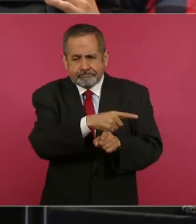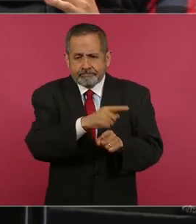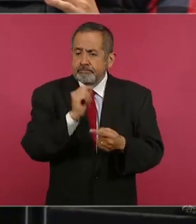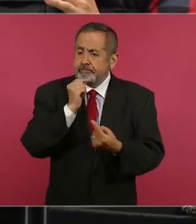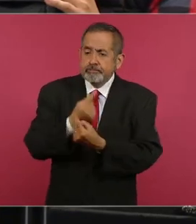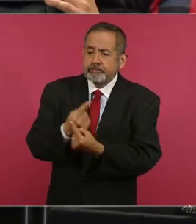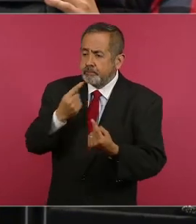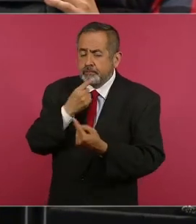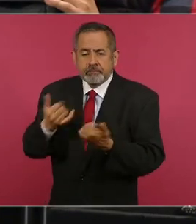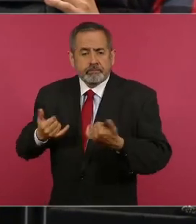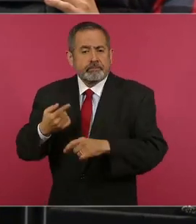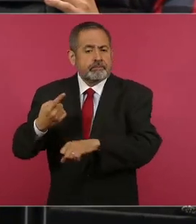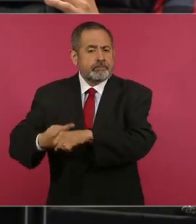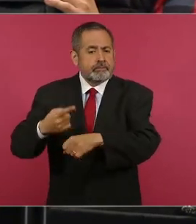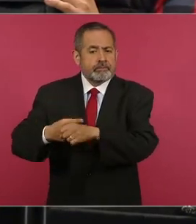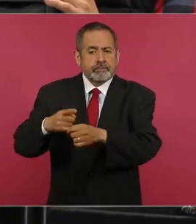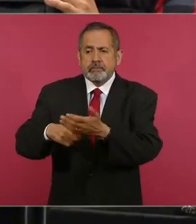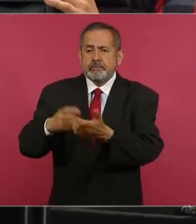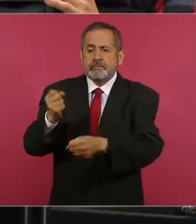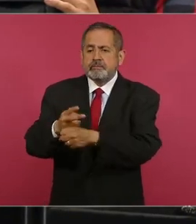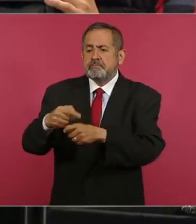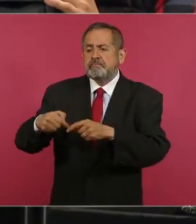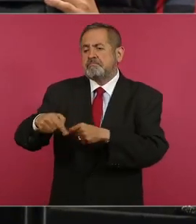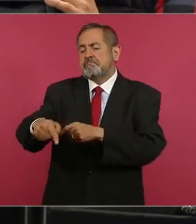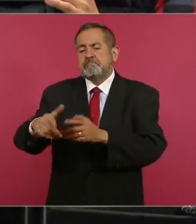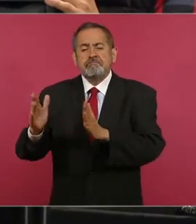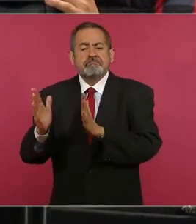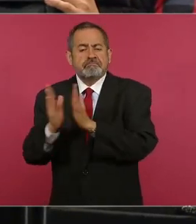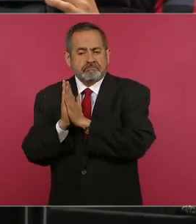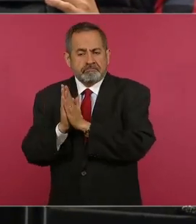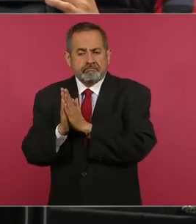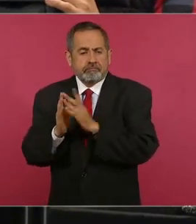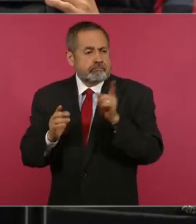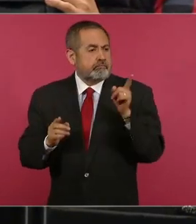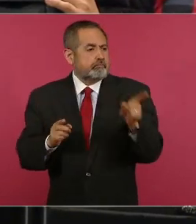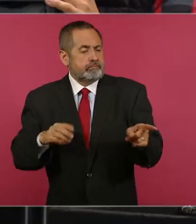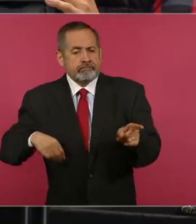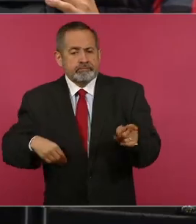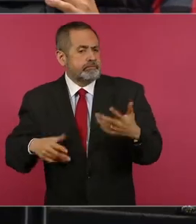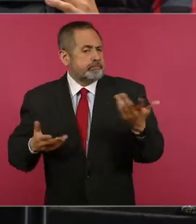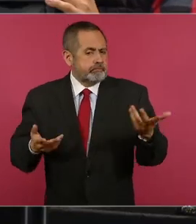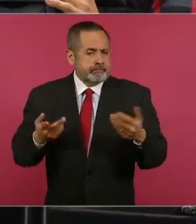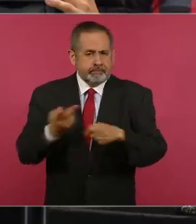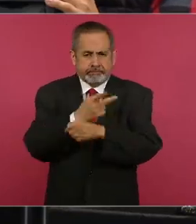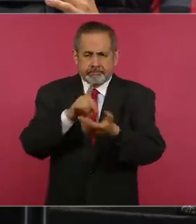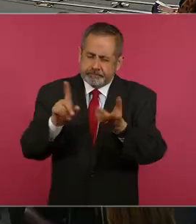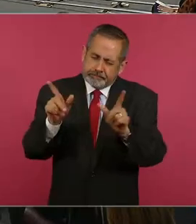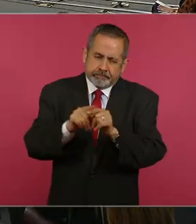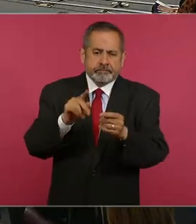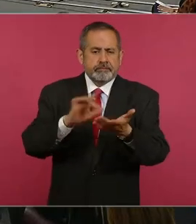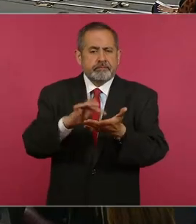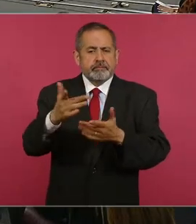empiezan con enfermedades terminales y en algunos se causa la muerte prematura. Gracias, presidente.